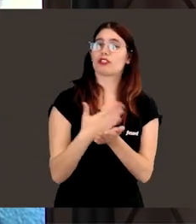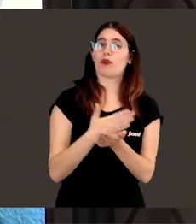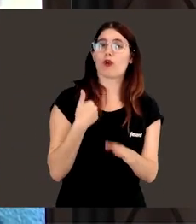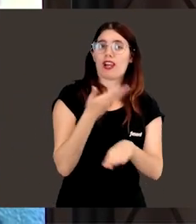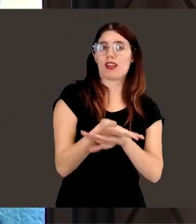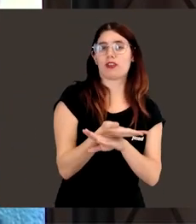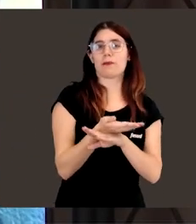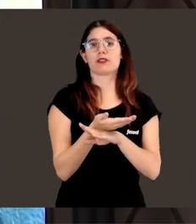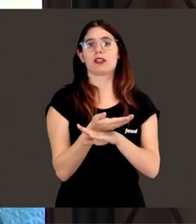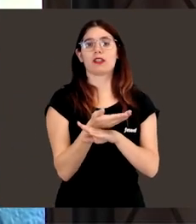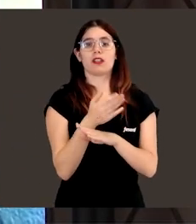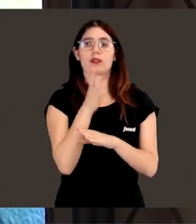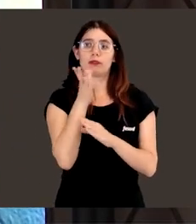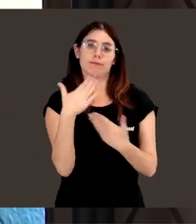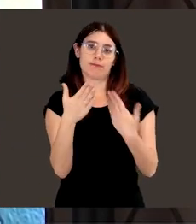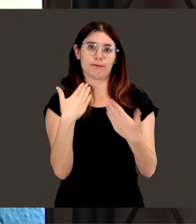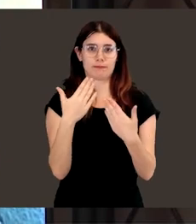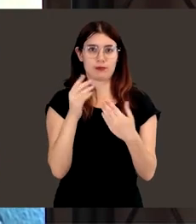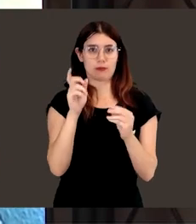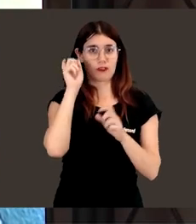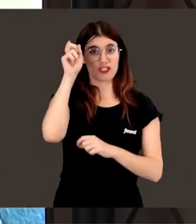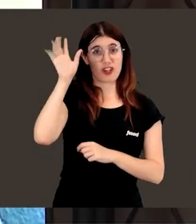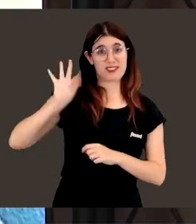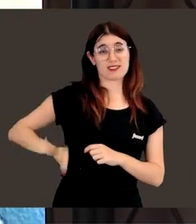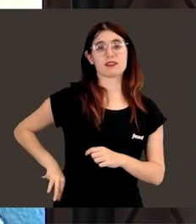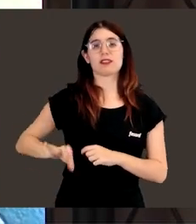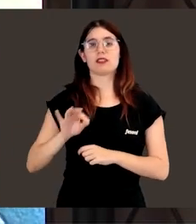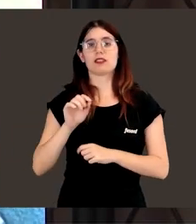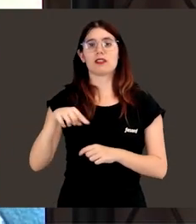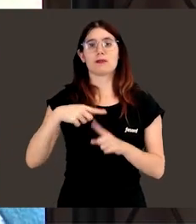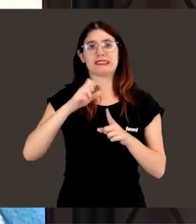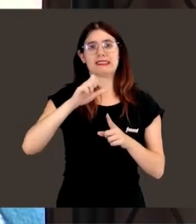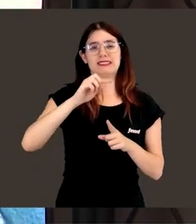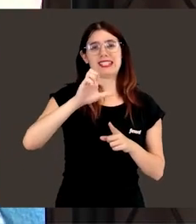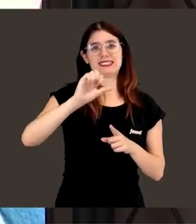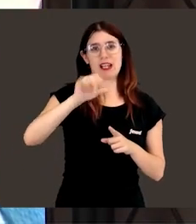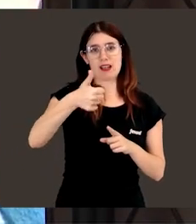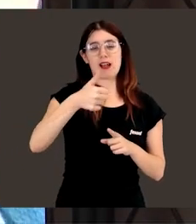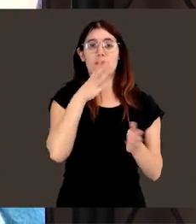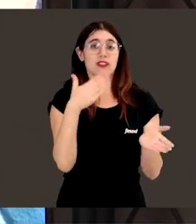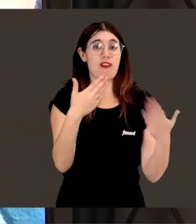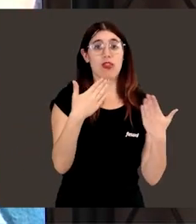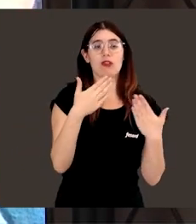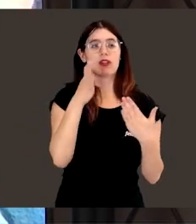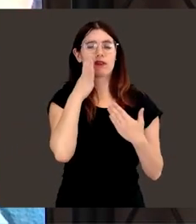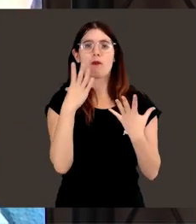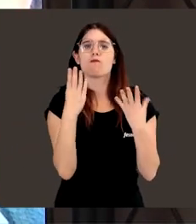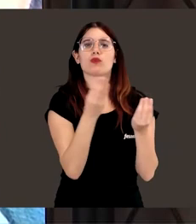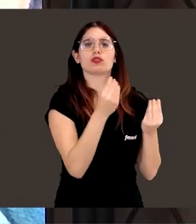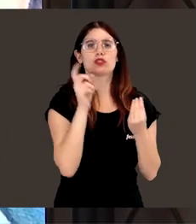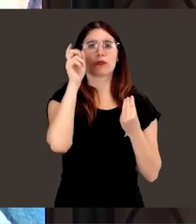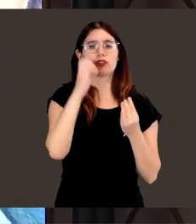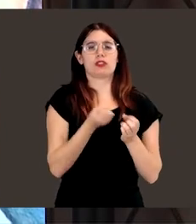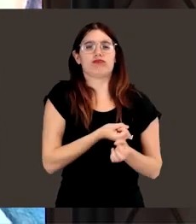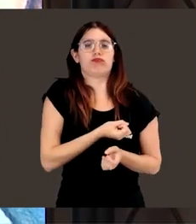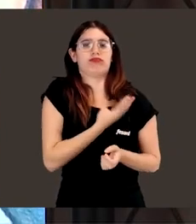hablado con las profesoras, sobre todo con Condesa, y hay muchos profesores apasionados